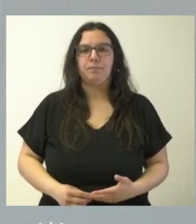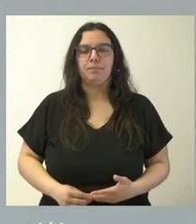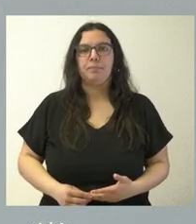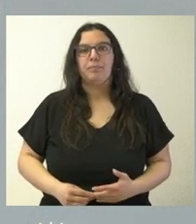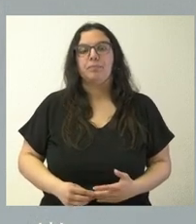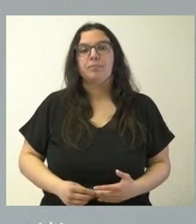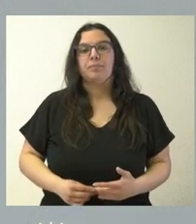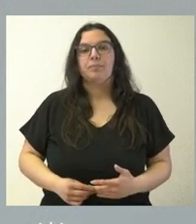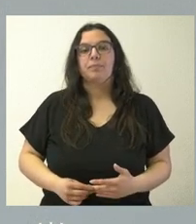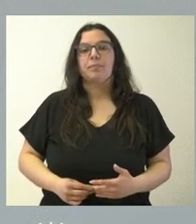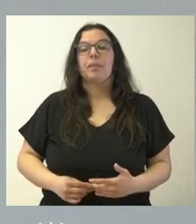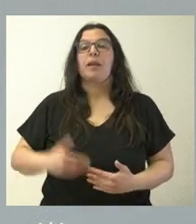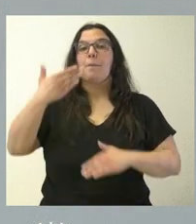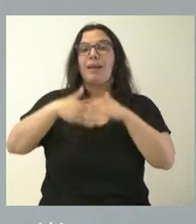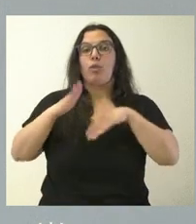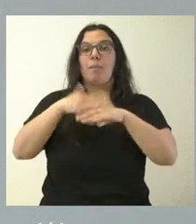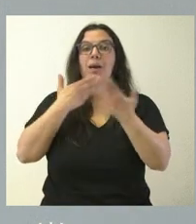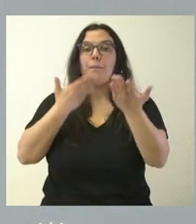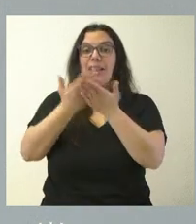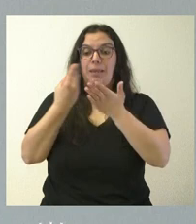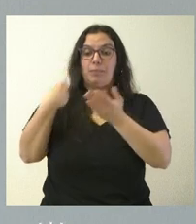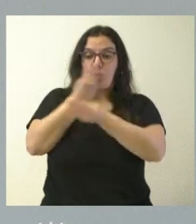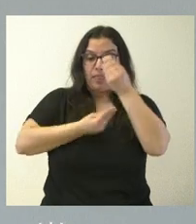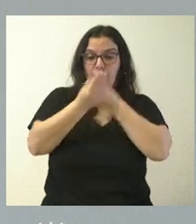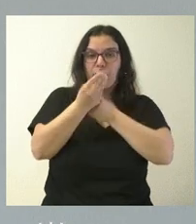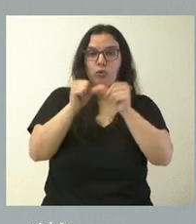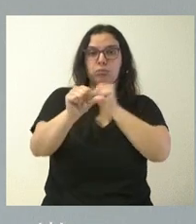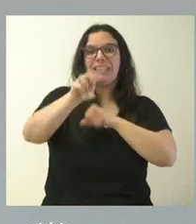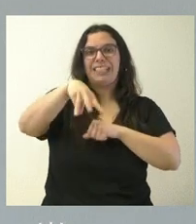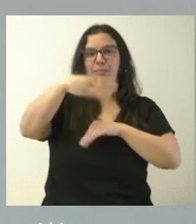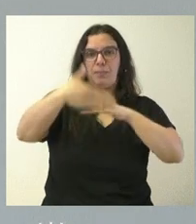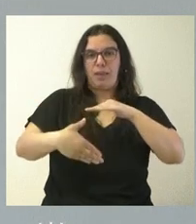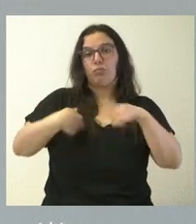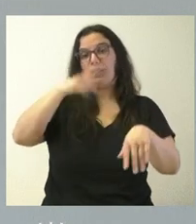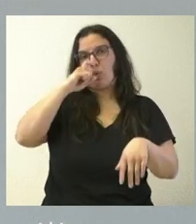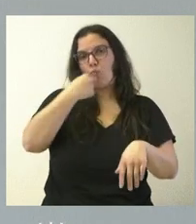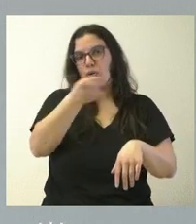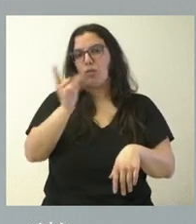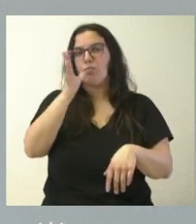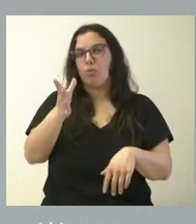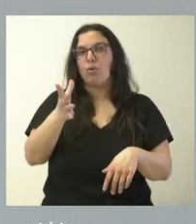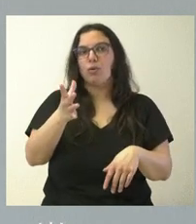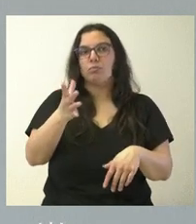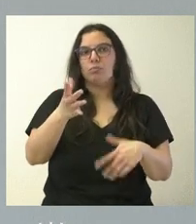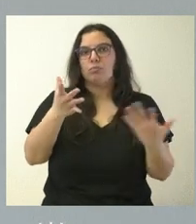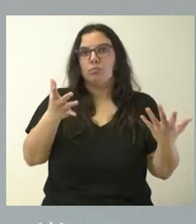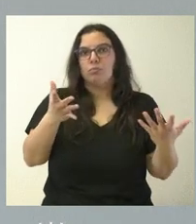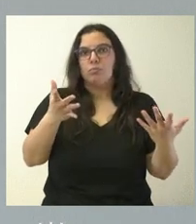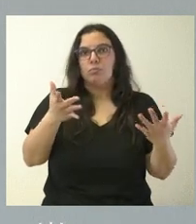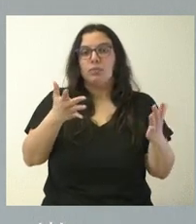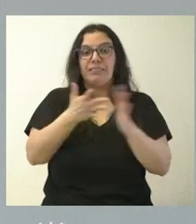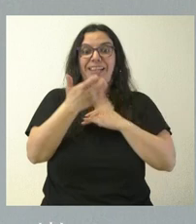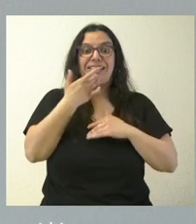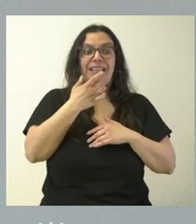periodo de solicitud son tres meses desde el nacimiento, con lo cual lo recuerdo, porque todavía no se ha